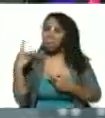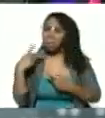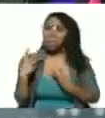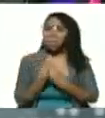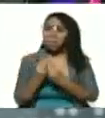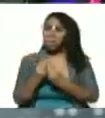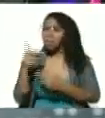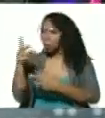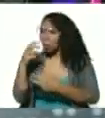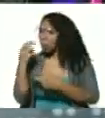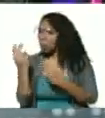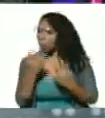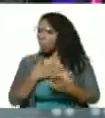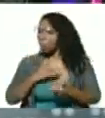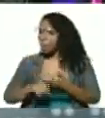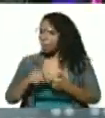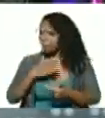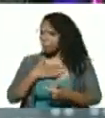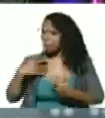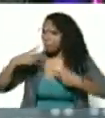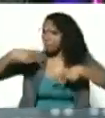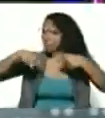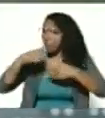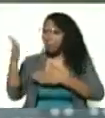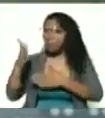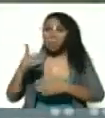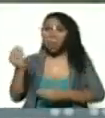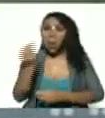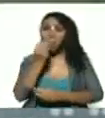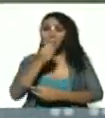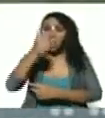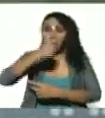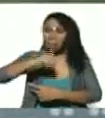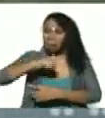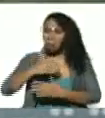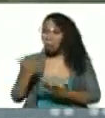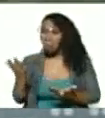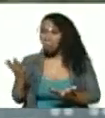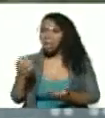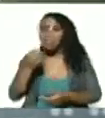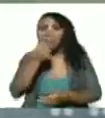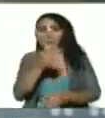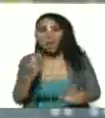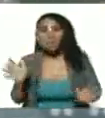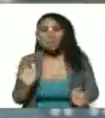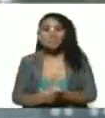acepta la invitación, Silvia. Y nos comemos un heladito. Bueno.